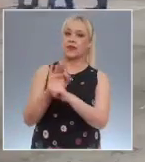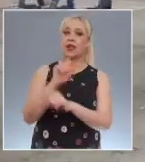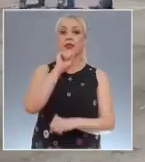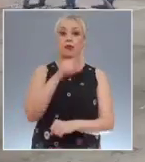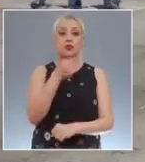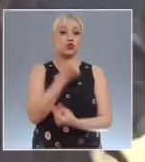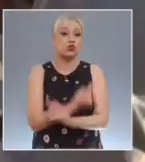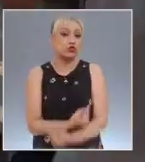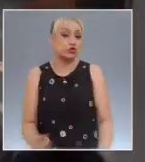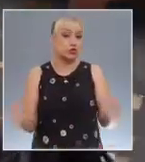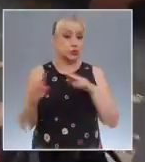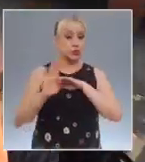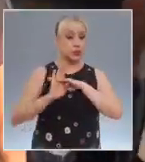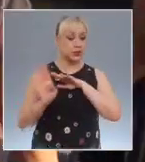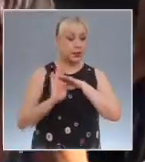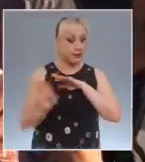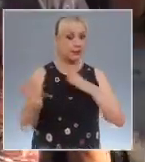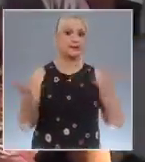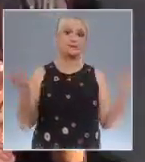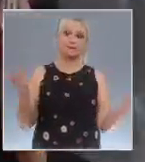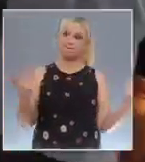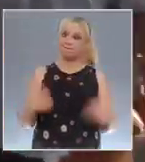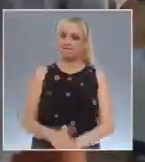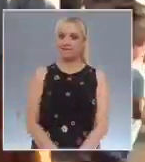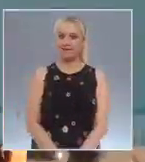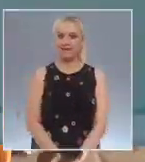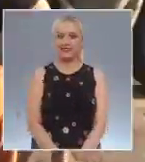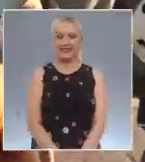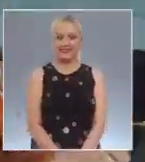del Poder Judicial de la Federación, Mario López Peña.